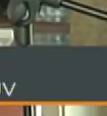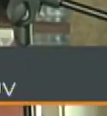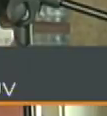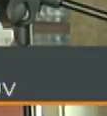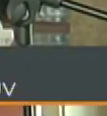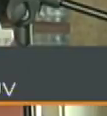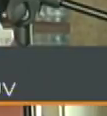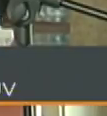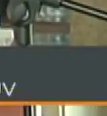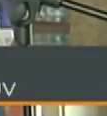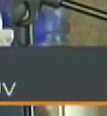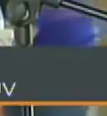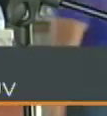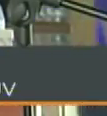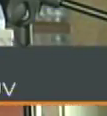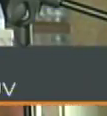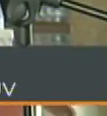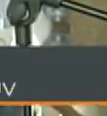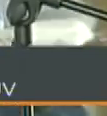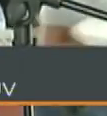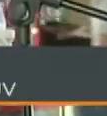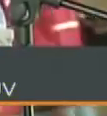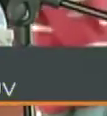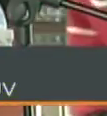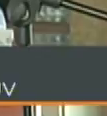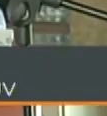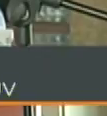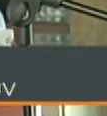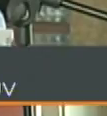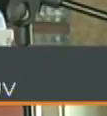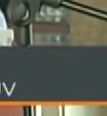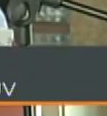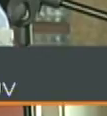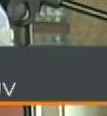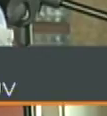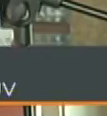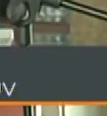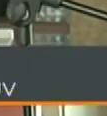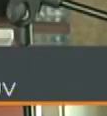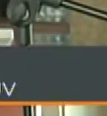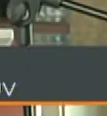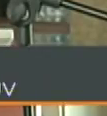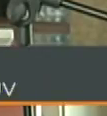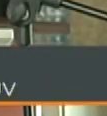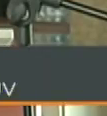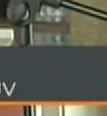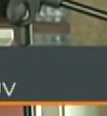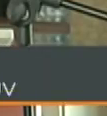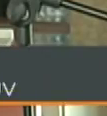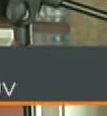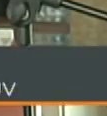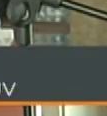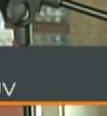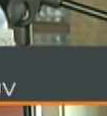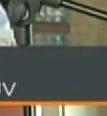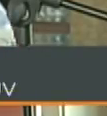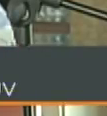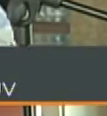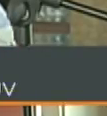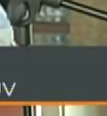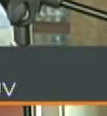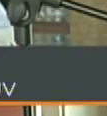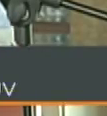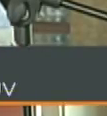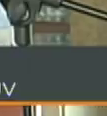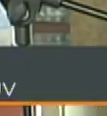tarjetas prestadas etc yo leí una declaración de la gobernadora Lady Gómez donde decía nací ADECA no sé cómo se hace para